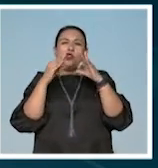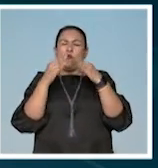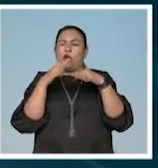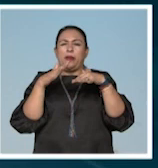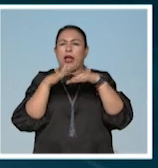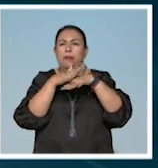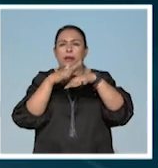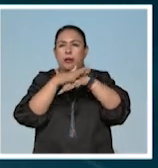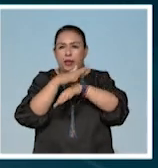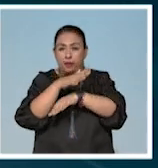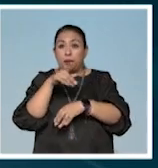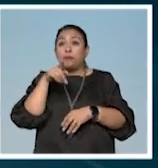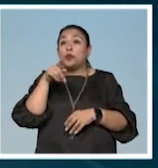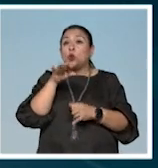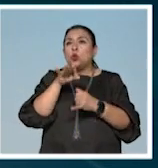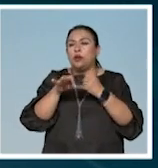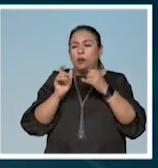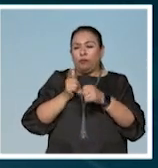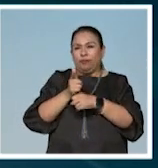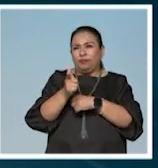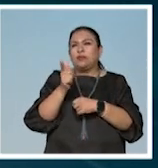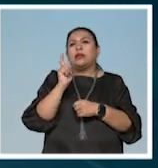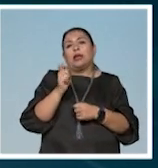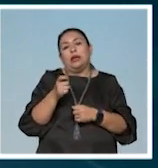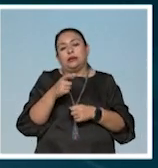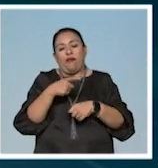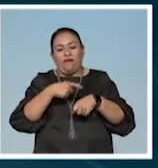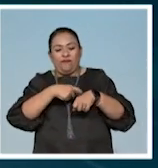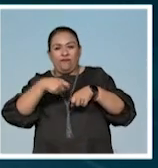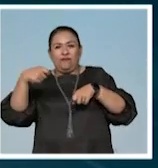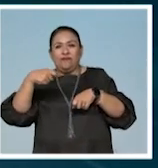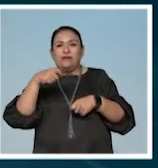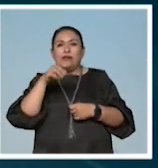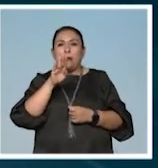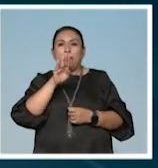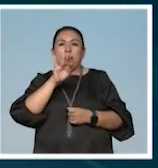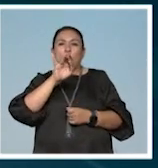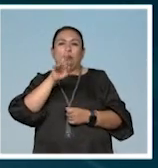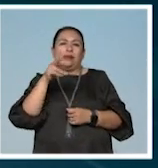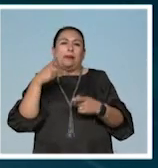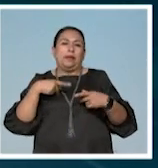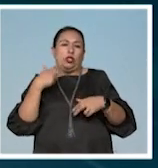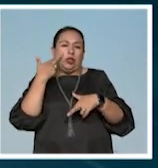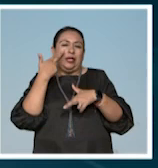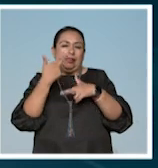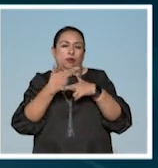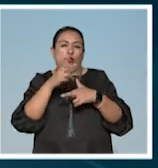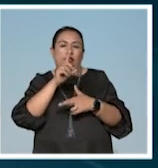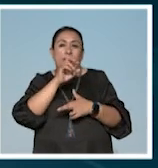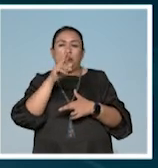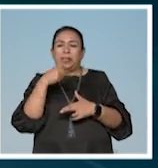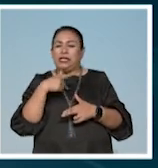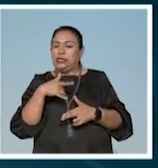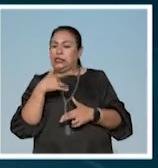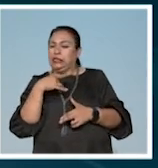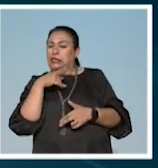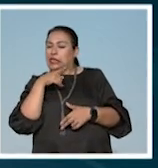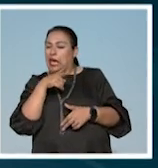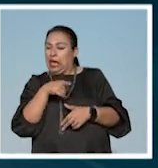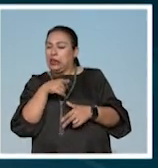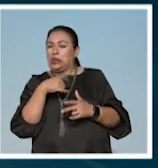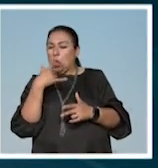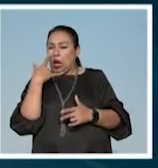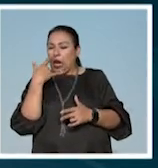cambiantes. Al final el diagnóstico es una biopsia, que esa la hace el especialista, el dermatólogo, pero la sospecha de la lesión